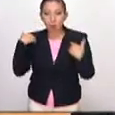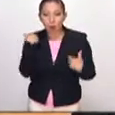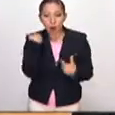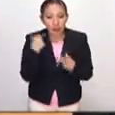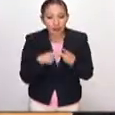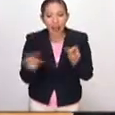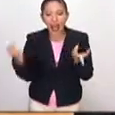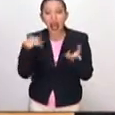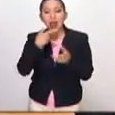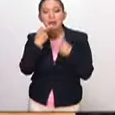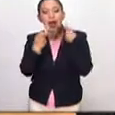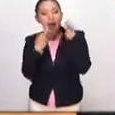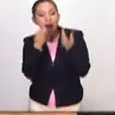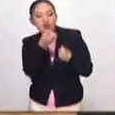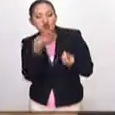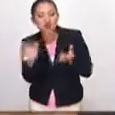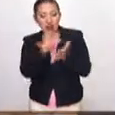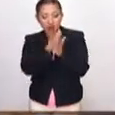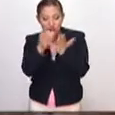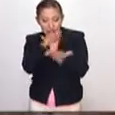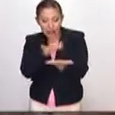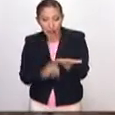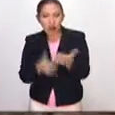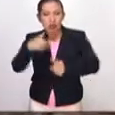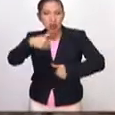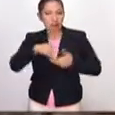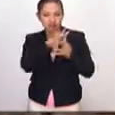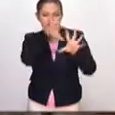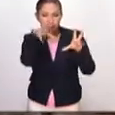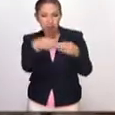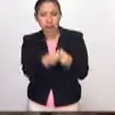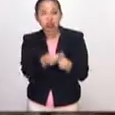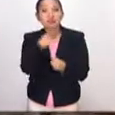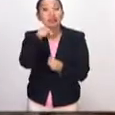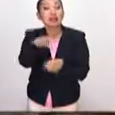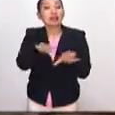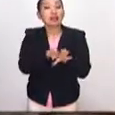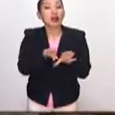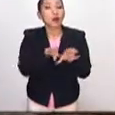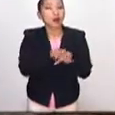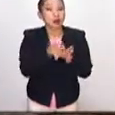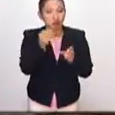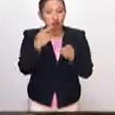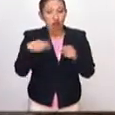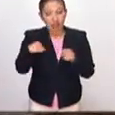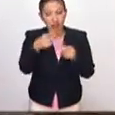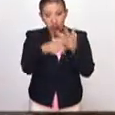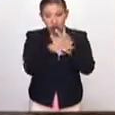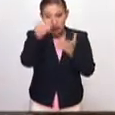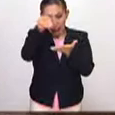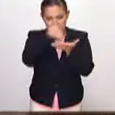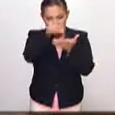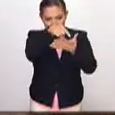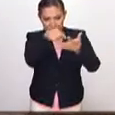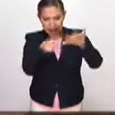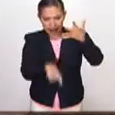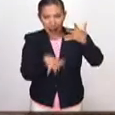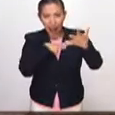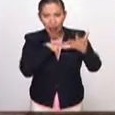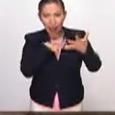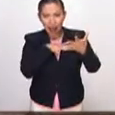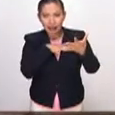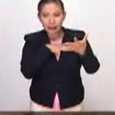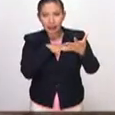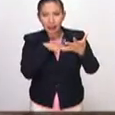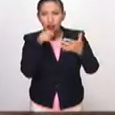moda, en la forma de hablar, en la literatura, en el teatro. Y como muchos de los elementos que se trabajan